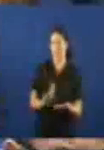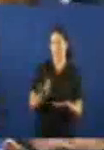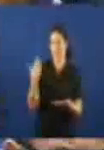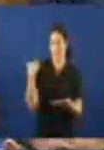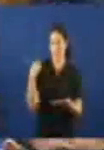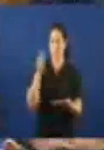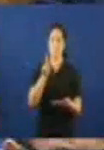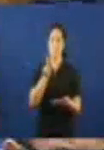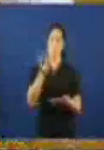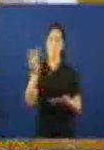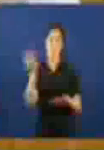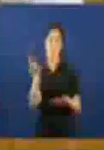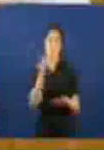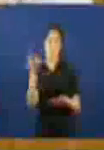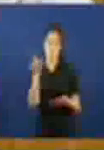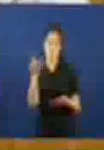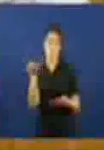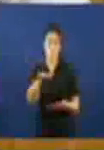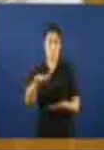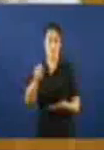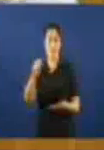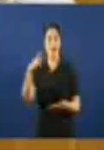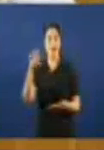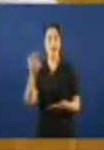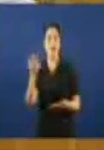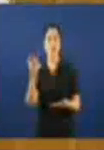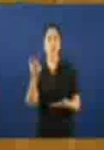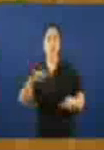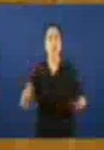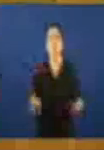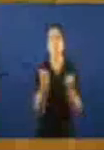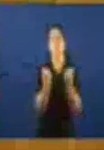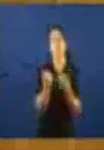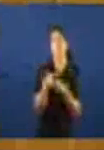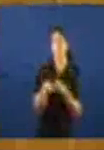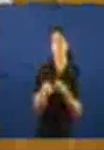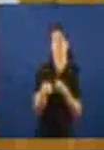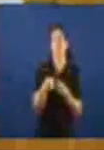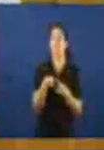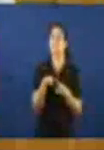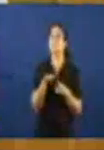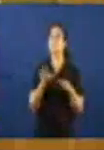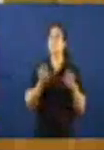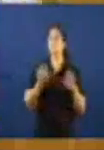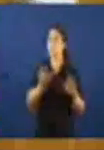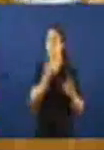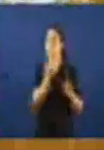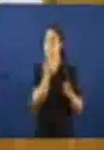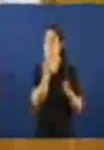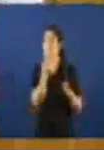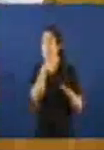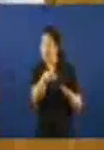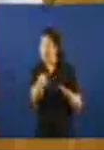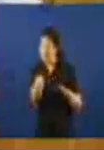24 de xullo e sobrevivir. Porque se fosse así, seguramente faría como a